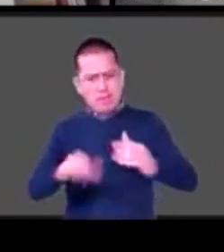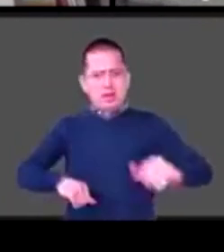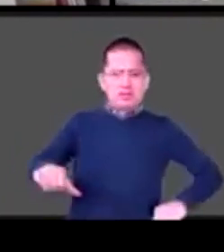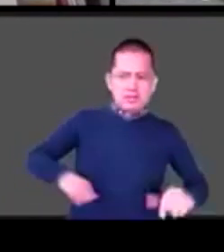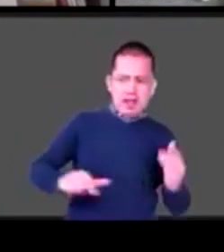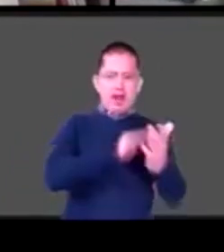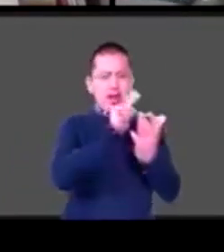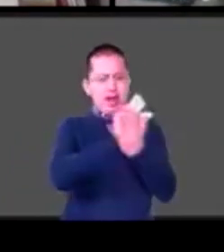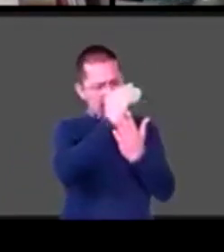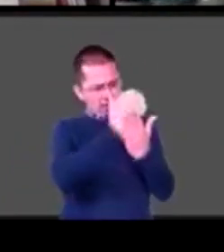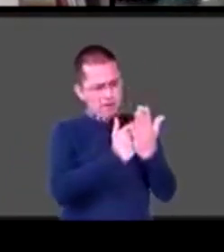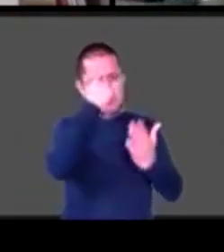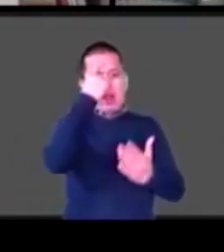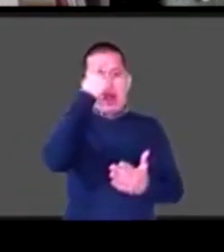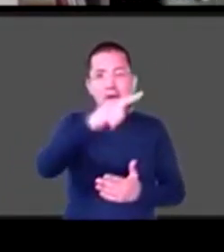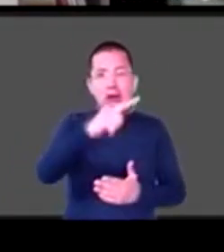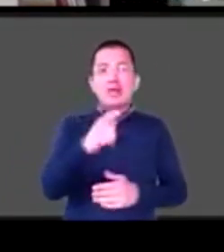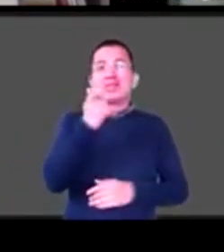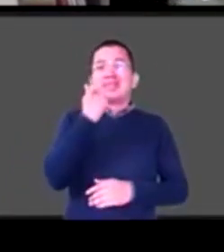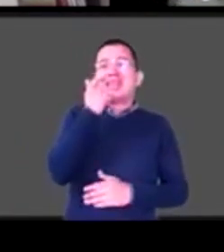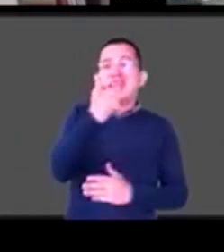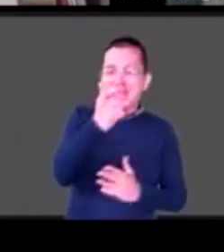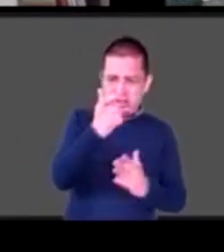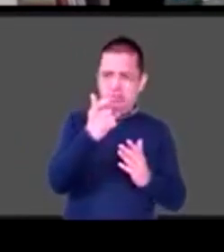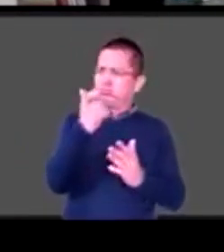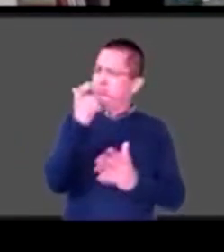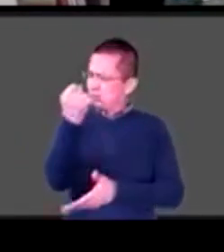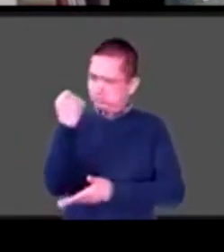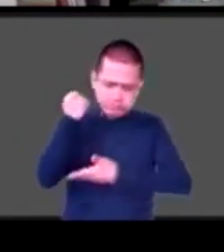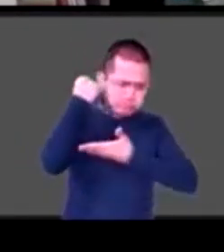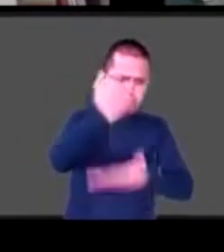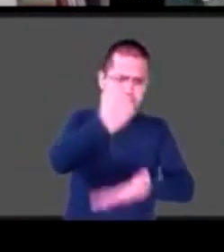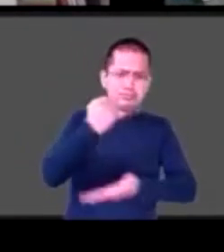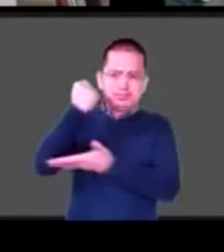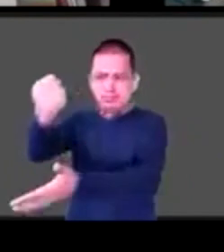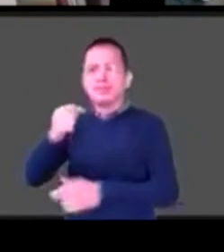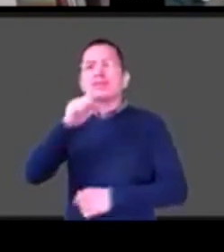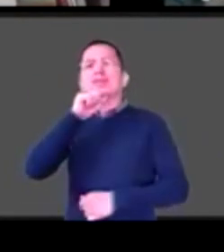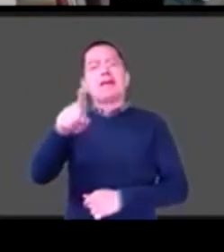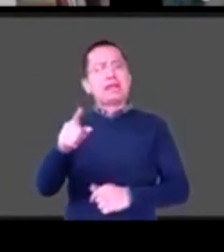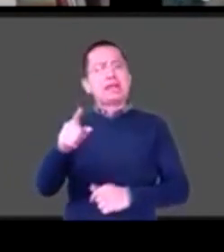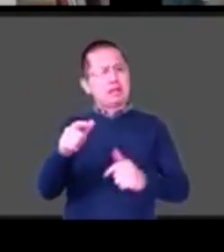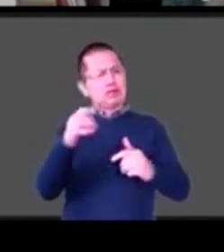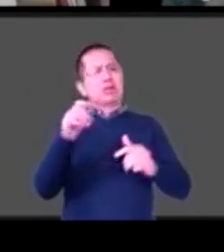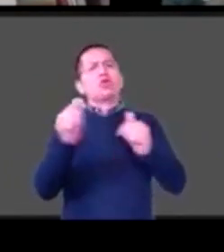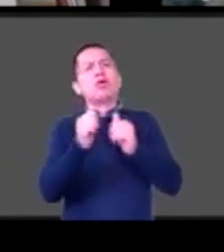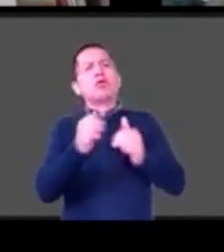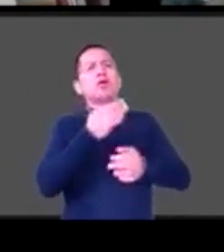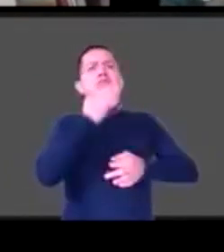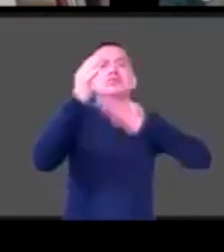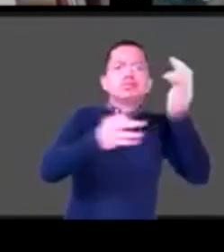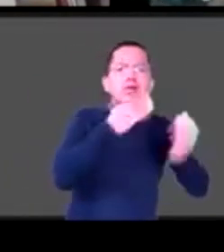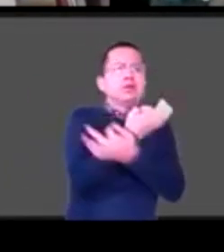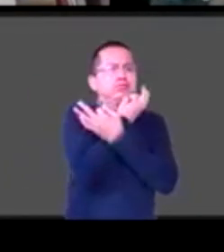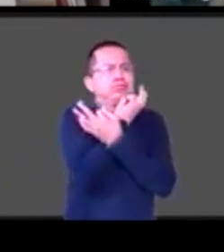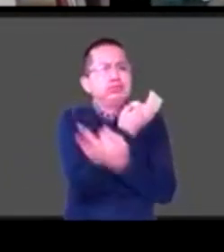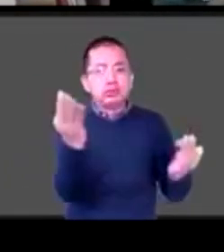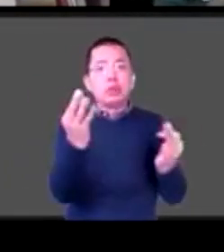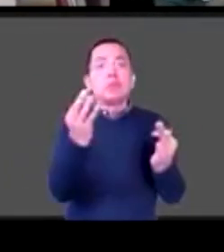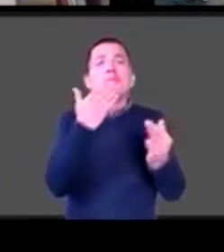la parte medular es que haya presupuesto, que haya campañas de difusión, como decía, accesibles y que también